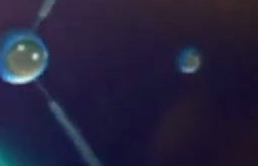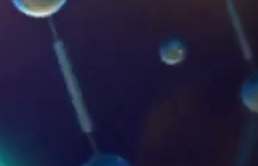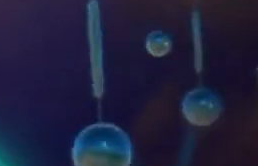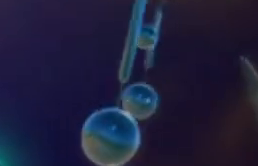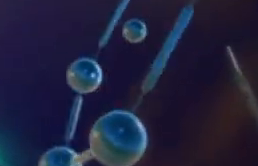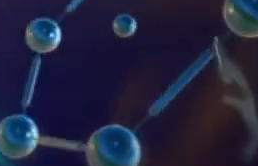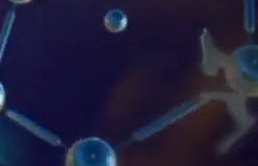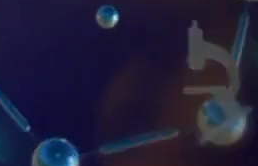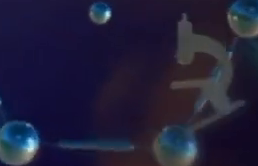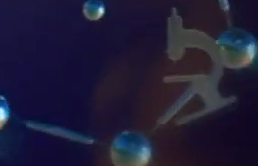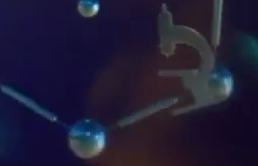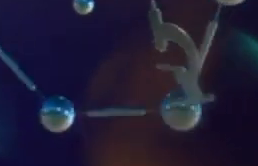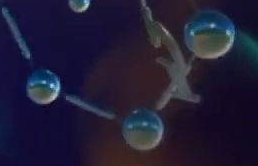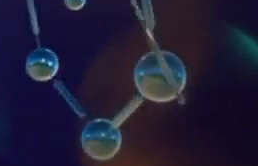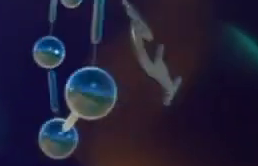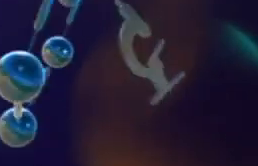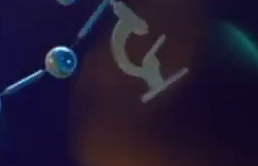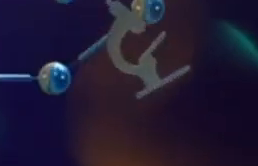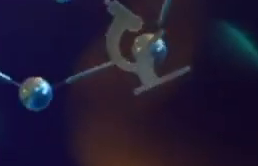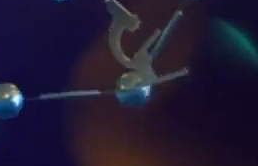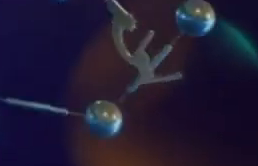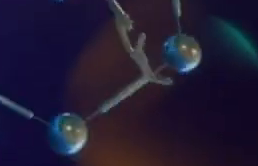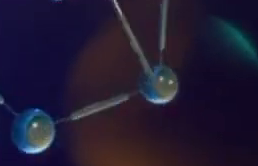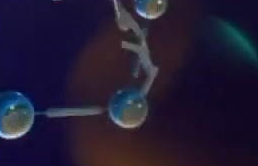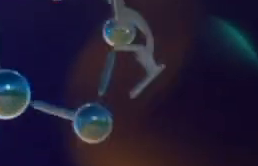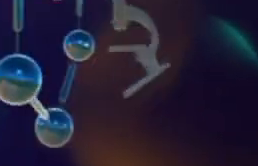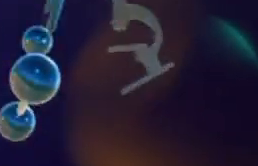El Extraordinario Mundo de la Salud